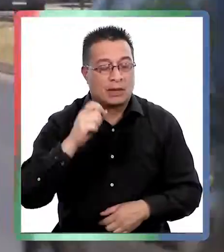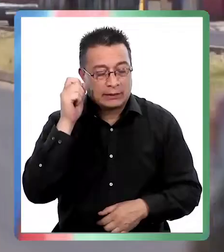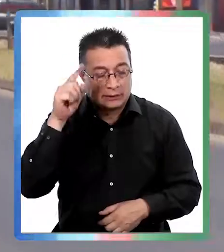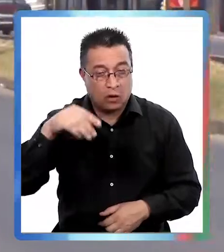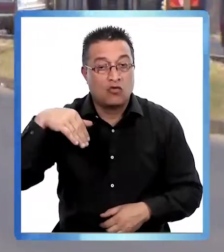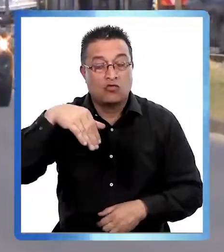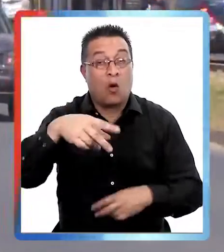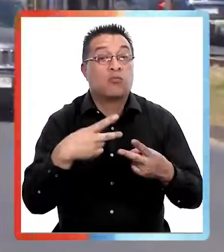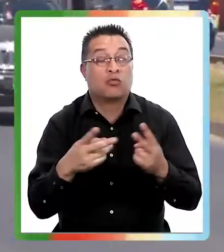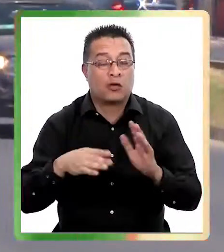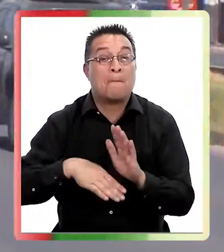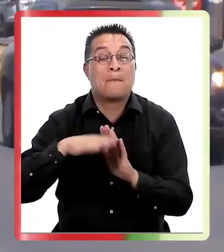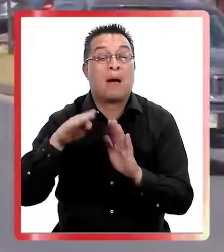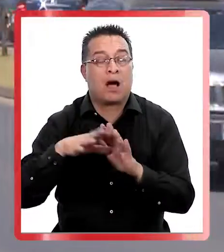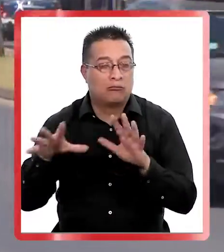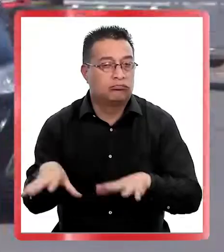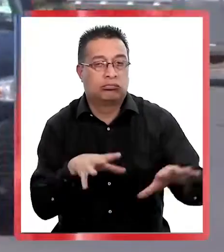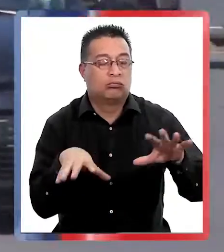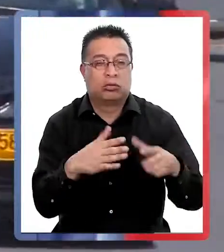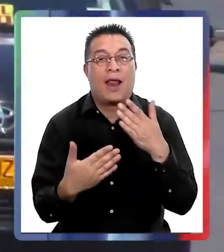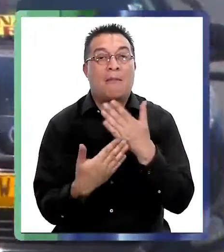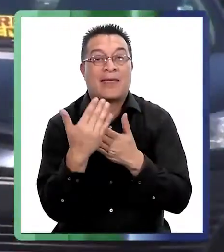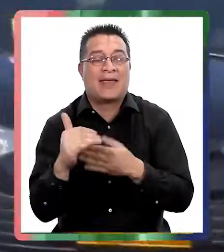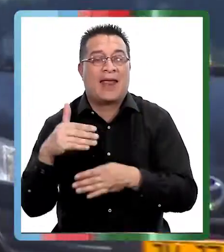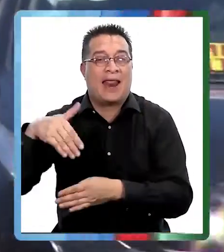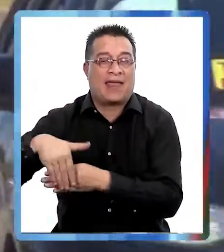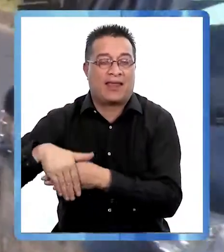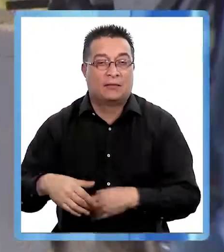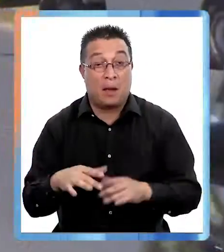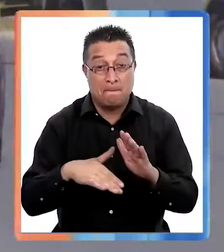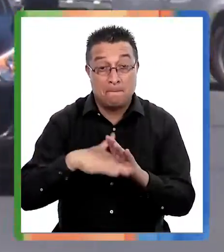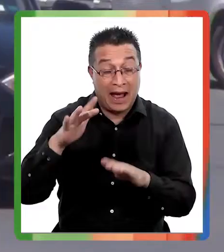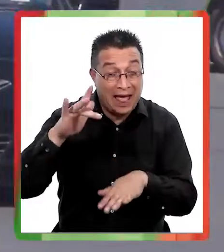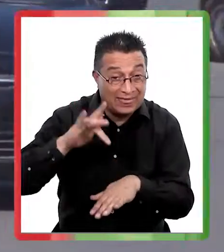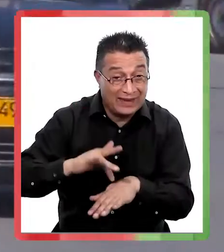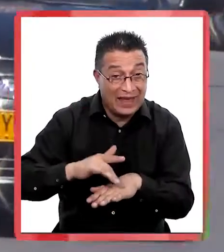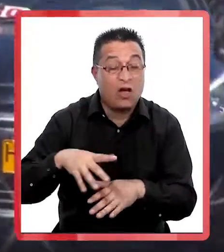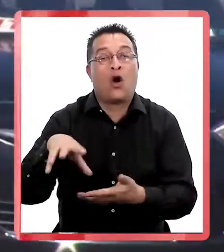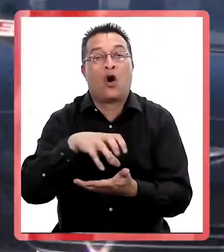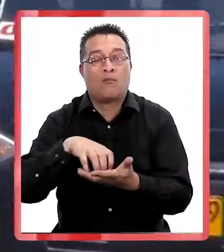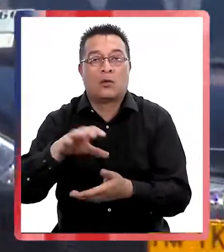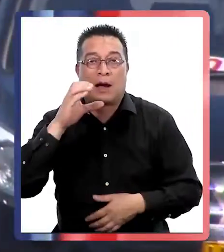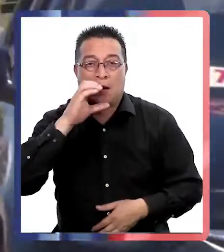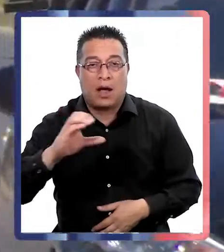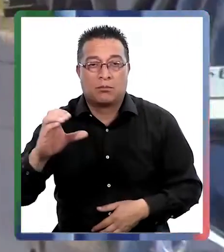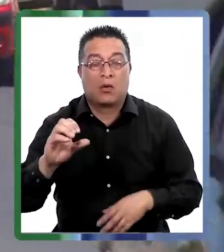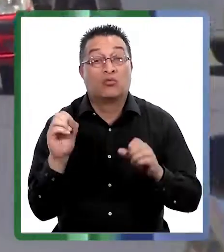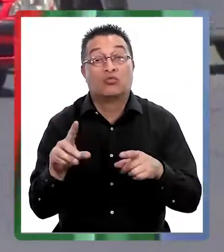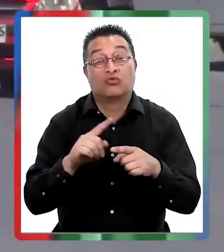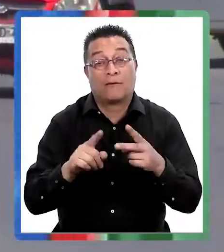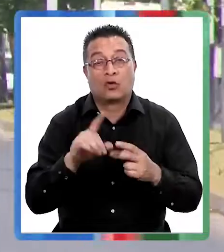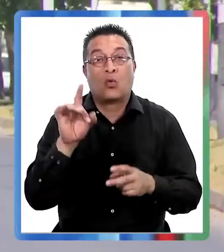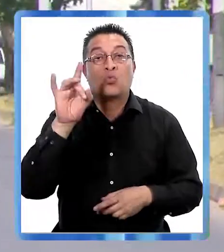que el transporte público tenga mayor fluidez en las mañanas y las tardes. Donde la situación es aún más crítica es en las comunas rurales, donde